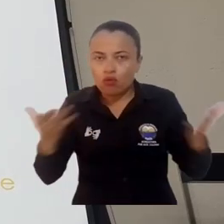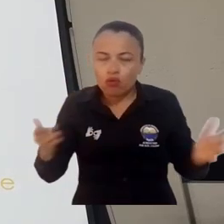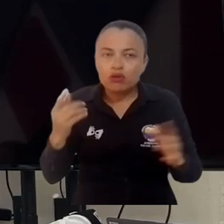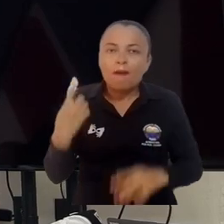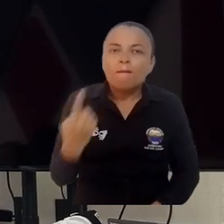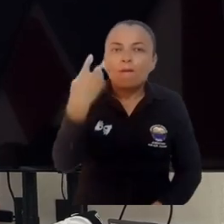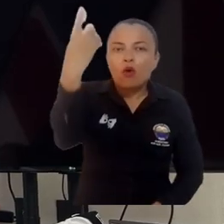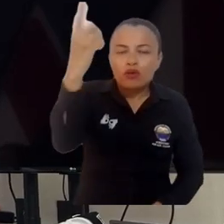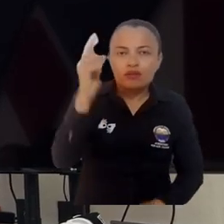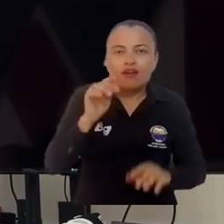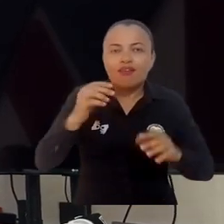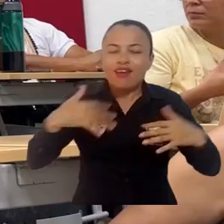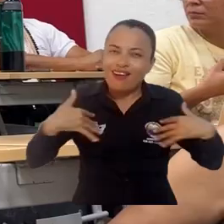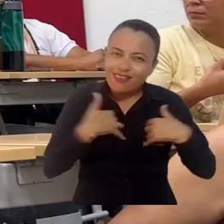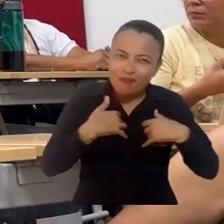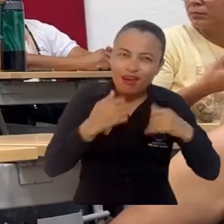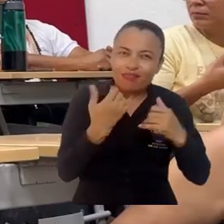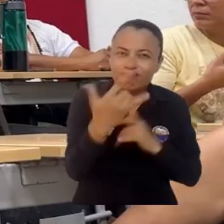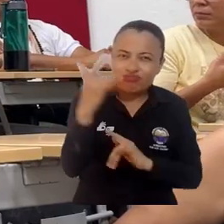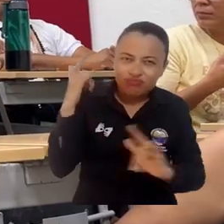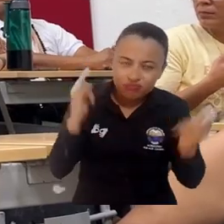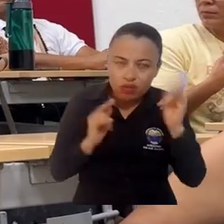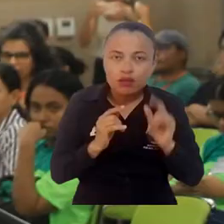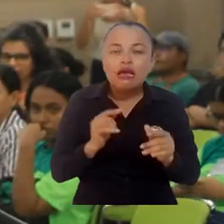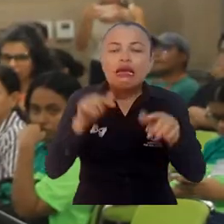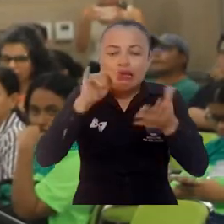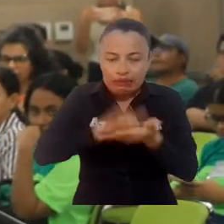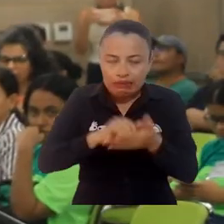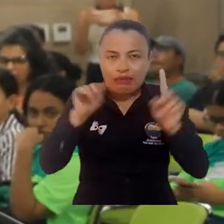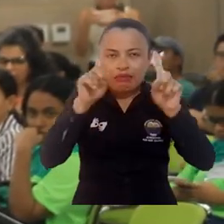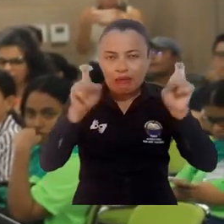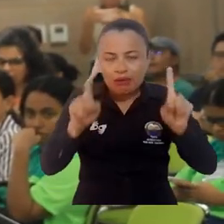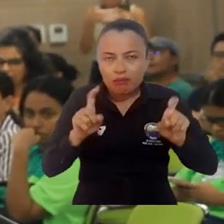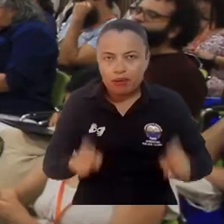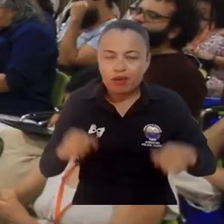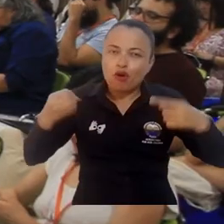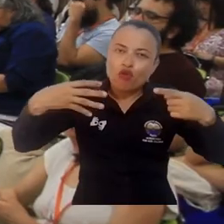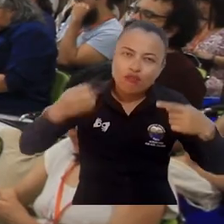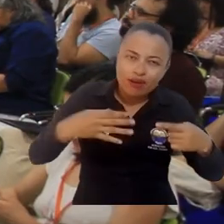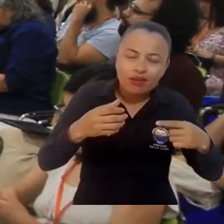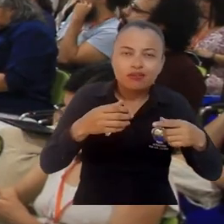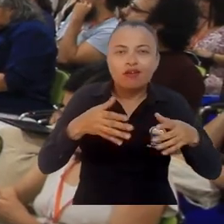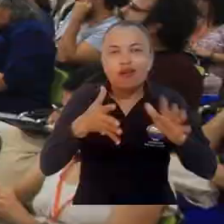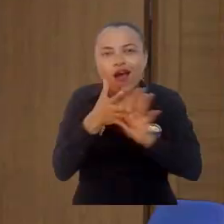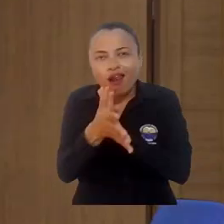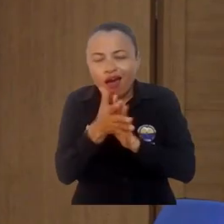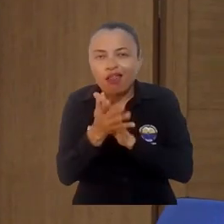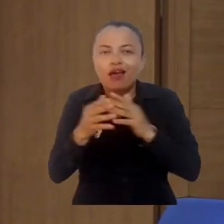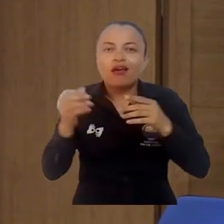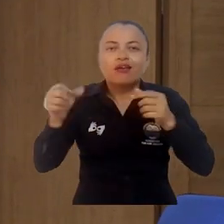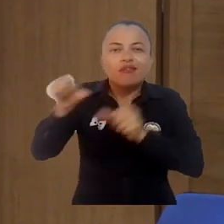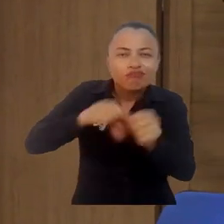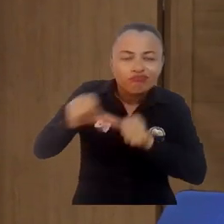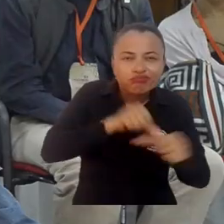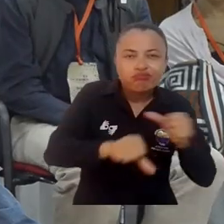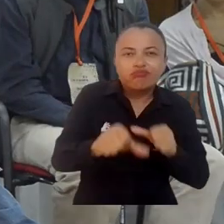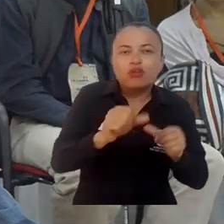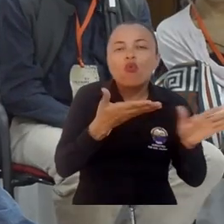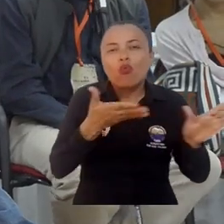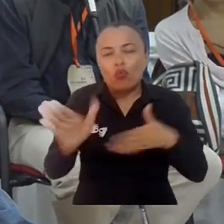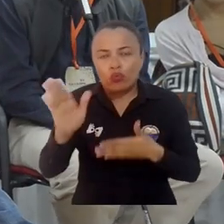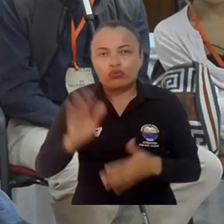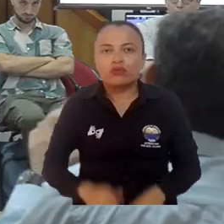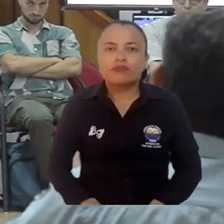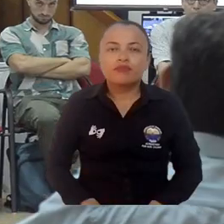legislación de fauna silvestre fueron algunos de los temas abordados en la agenda híbrida que incluyó conferencias magistrales, ponencias orales,